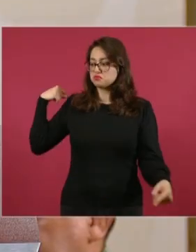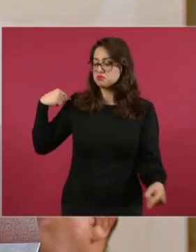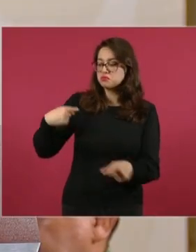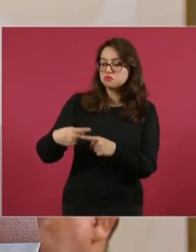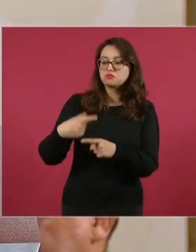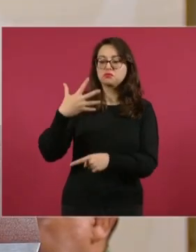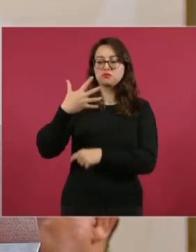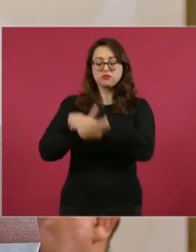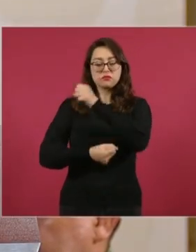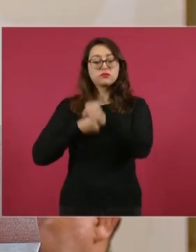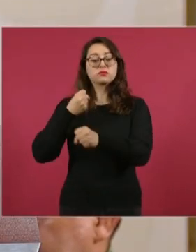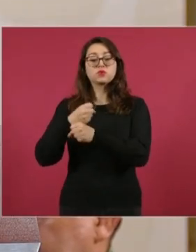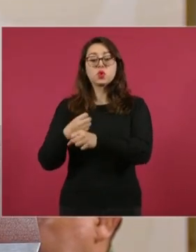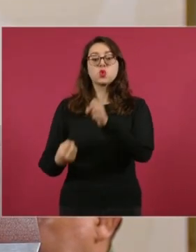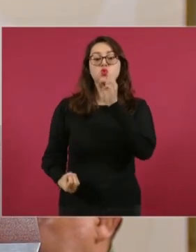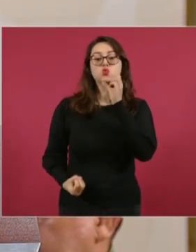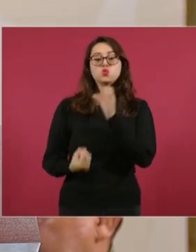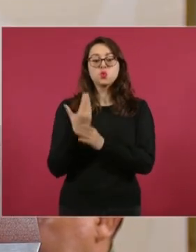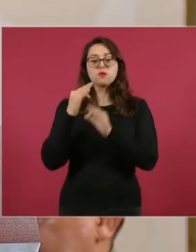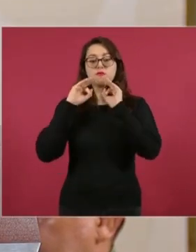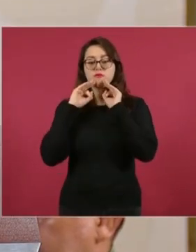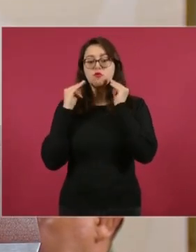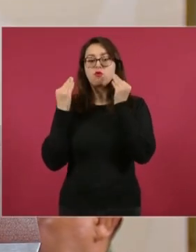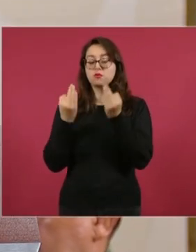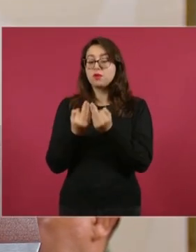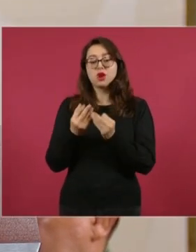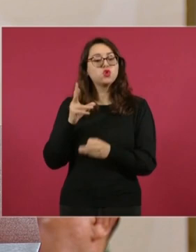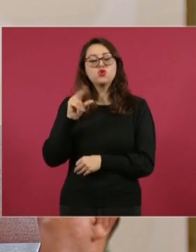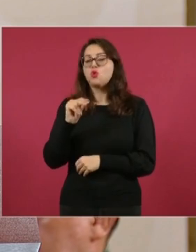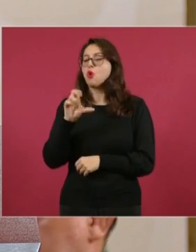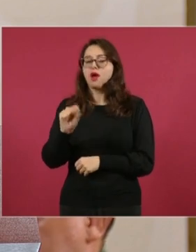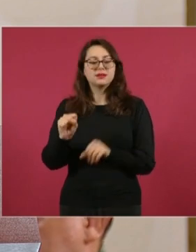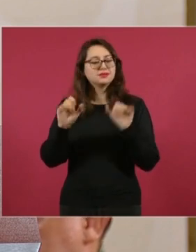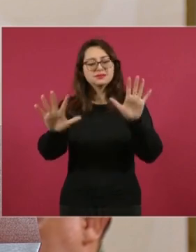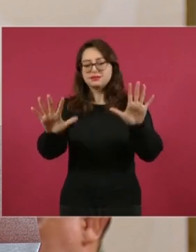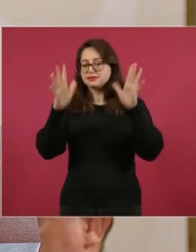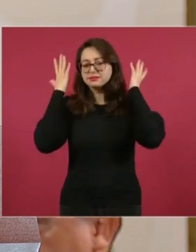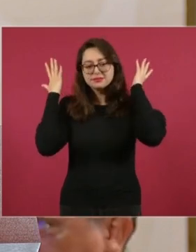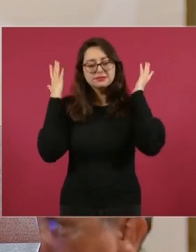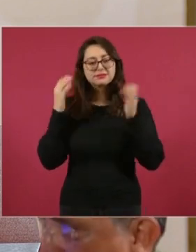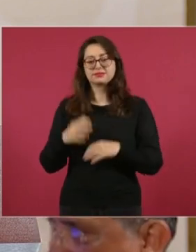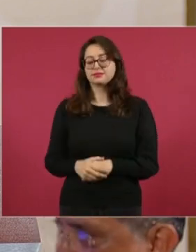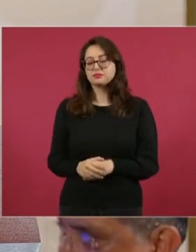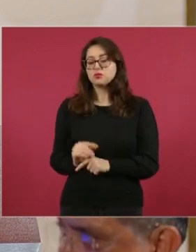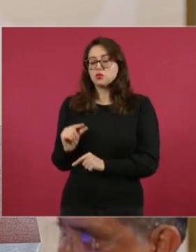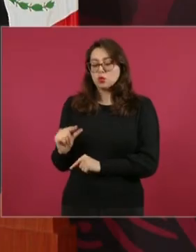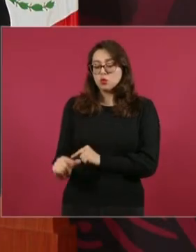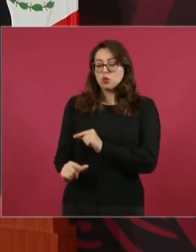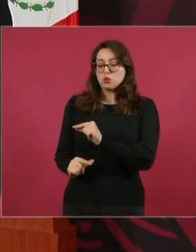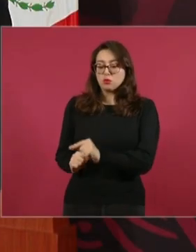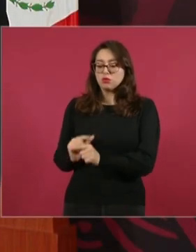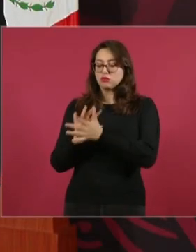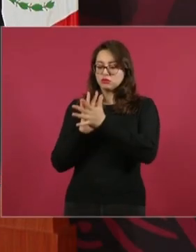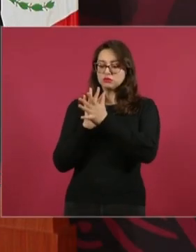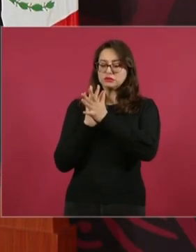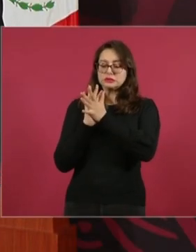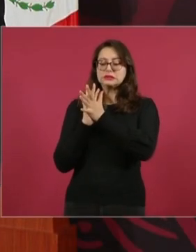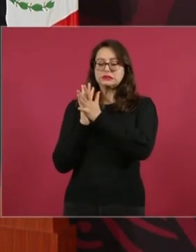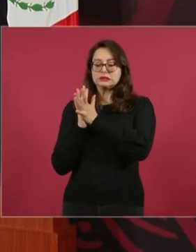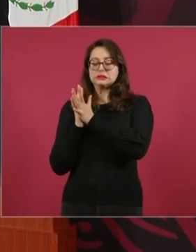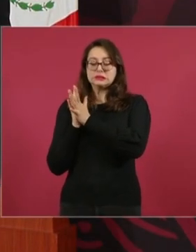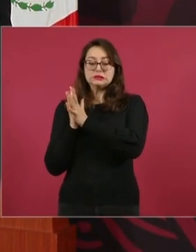porque lleva tiempo. El volver a atender a los jóvenes que no los atendían,